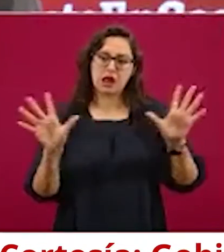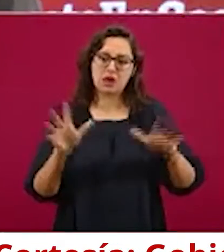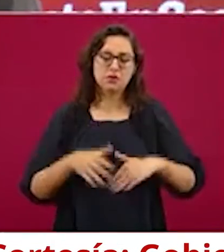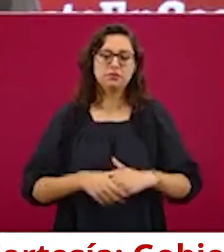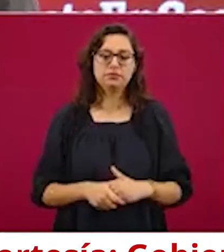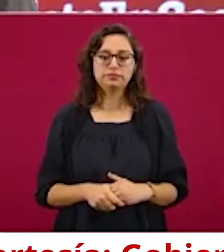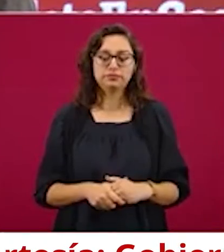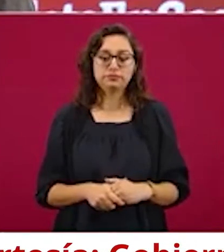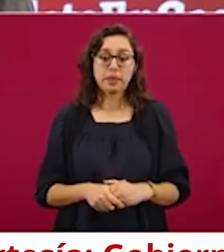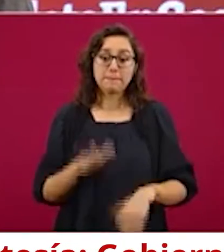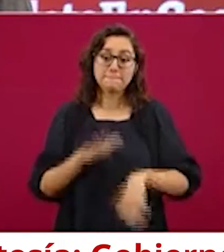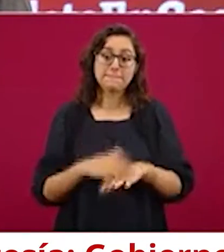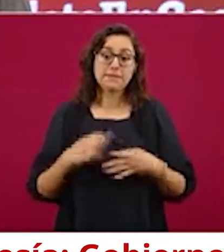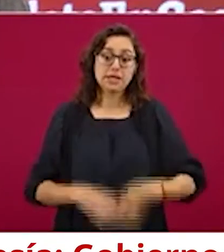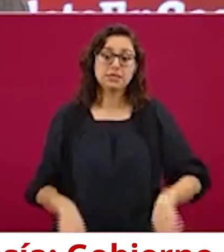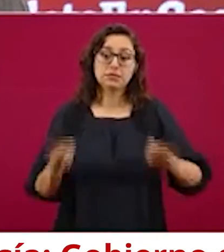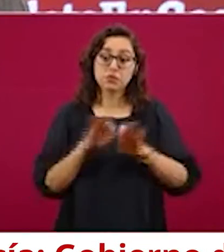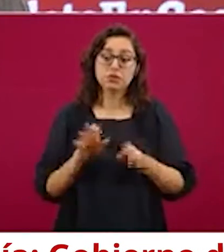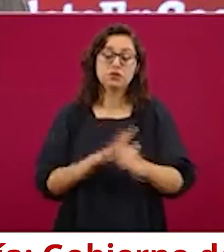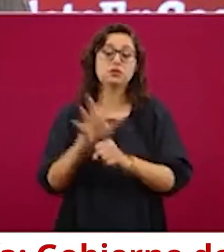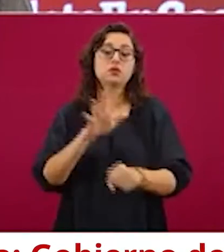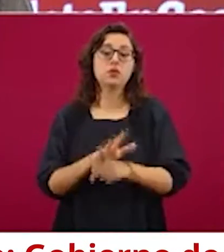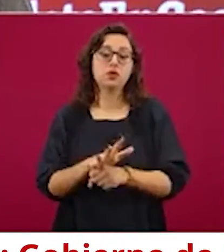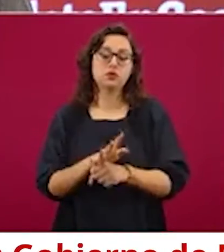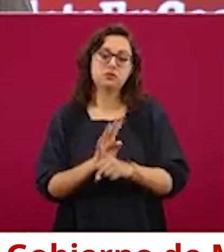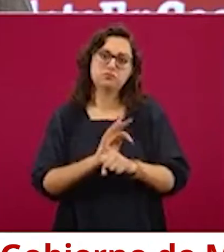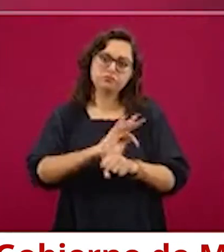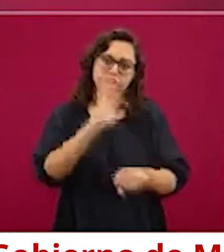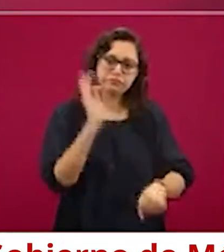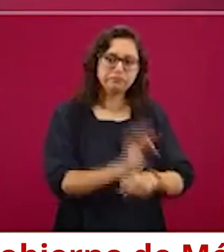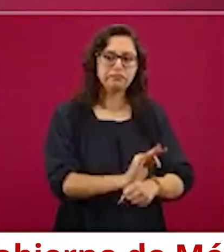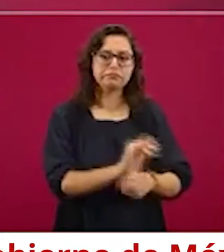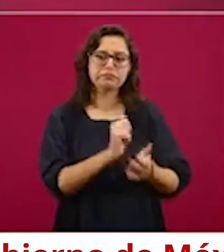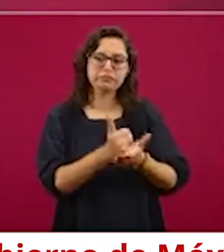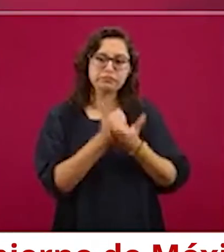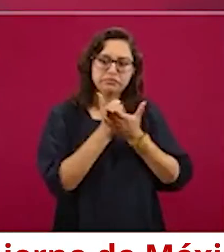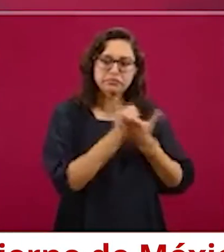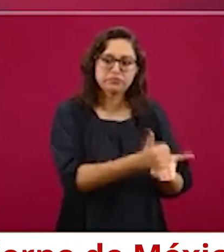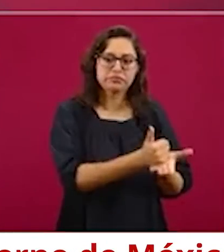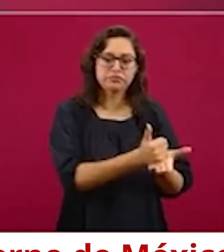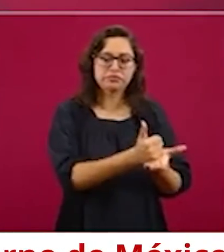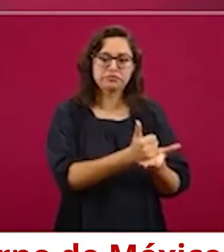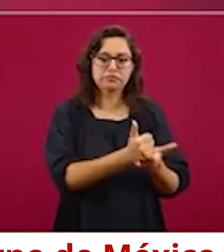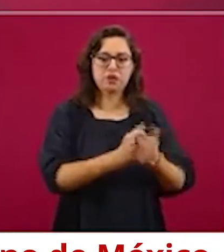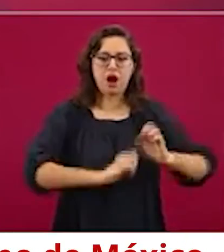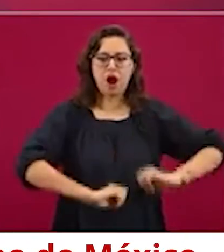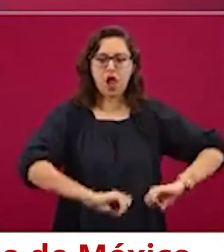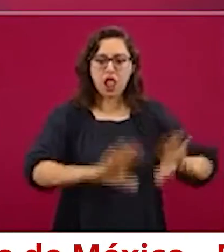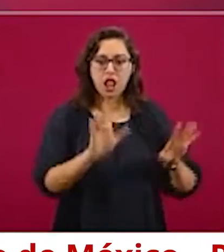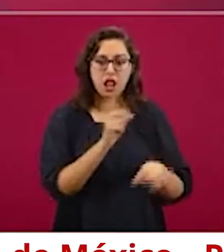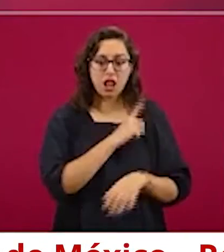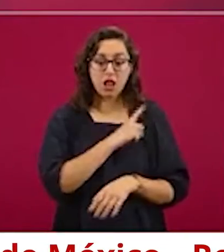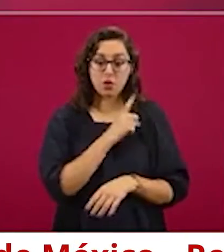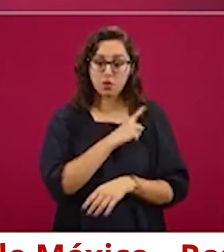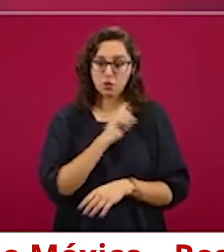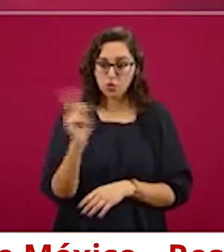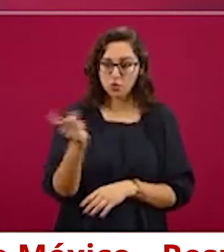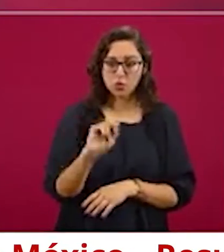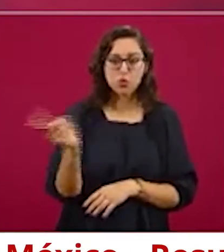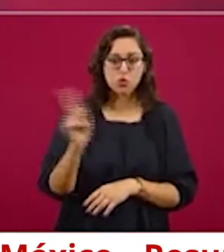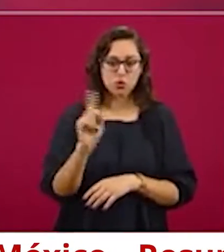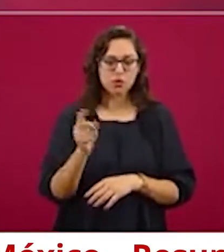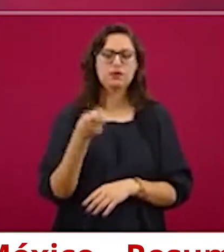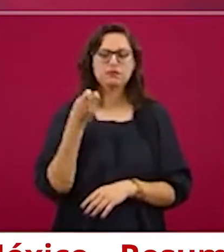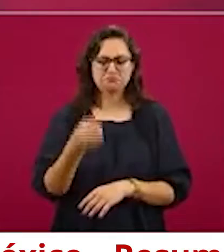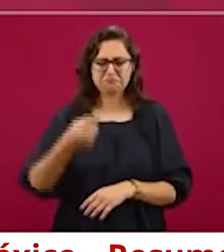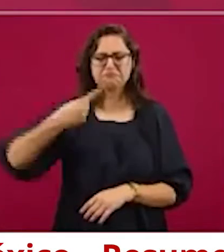protegerlos, ayudarlos, no abandonarlos. Y eso es lo que estamos